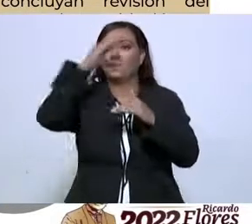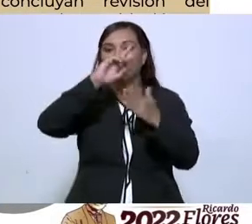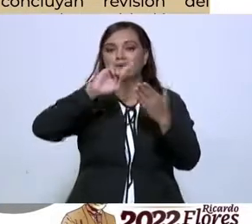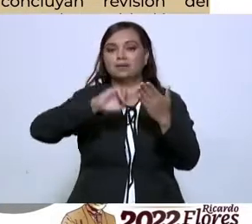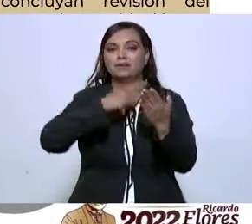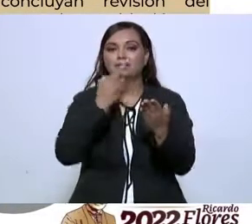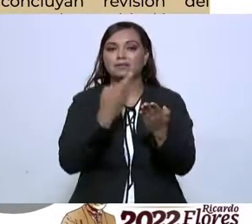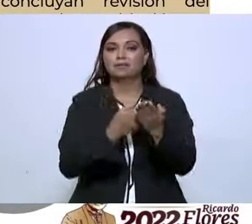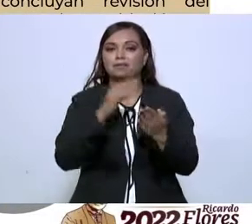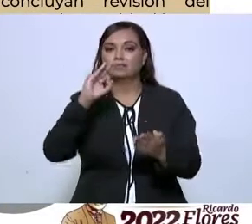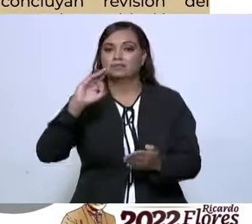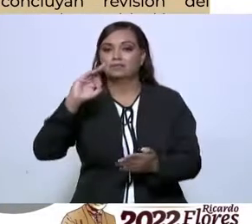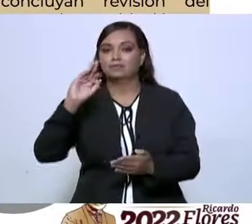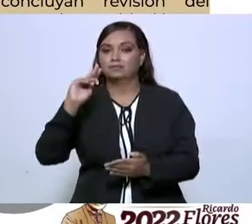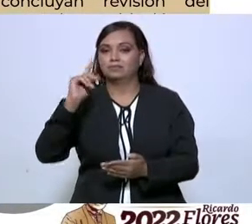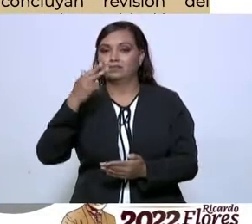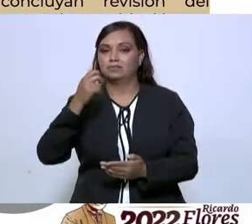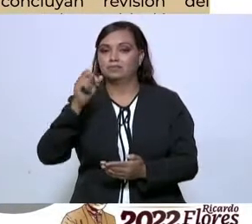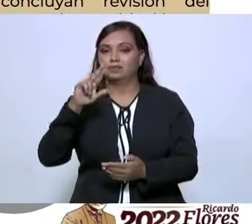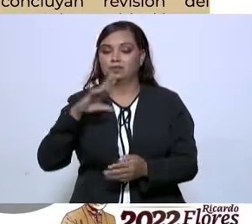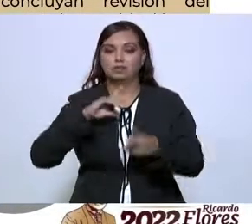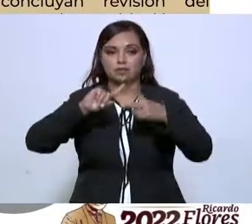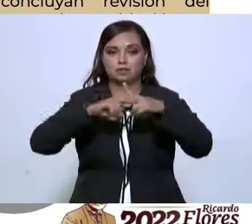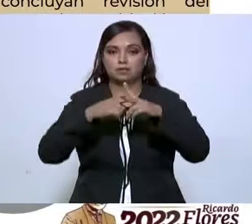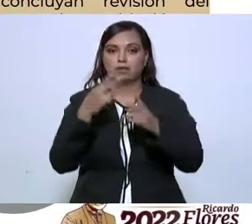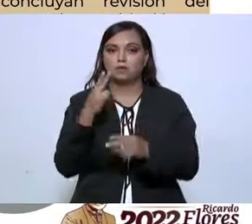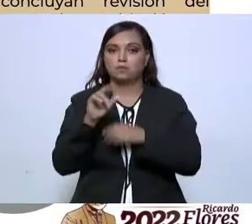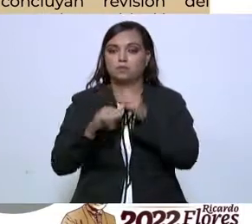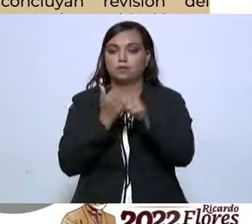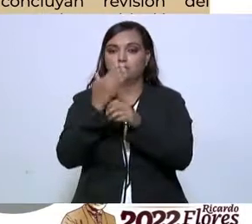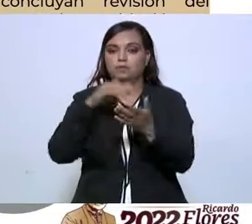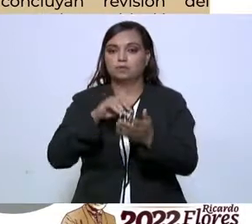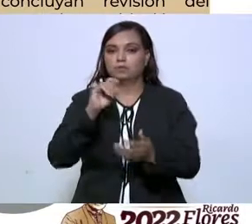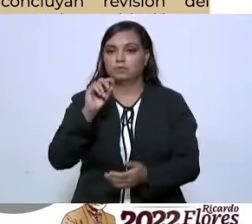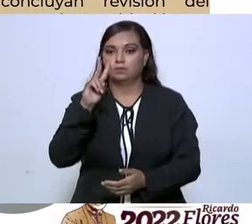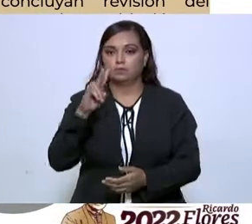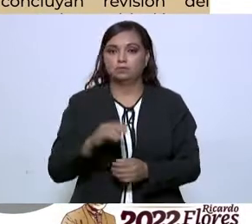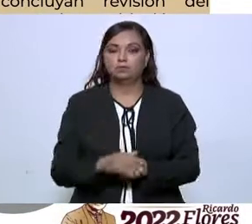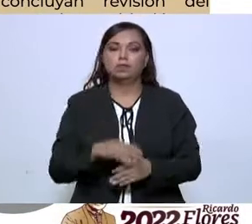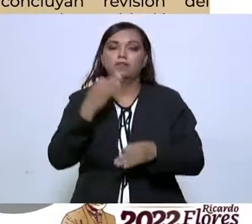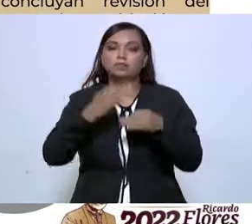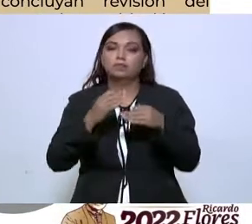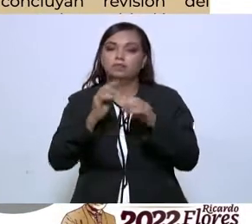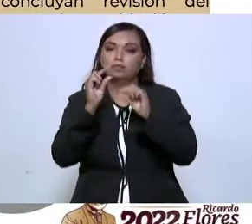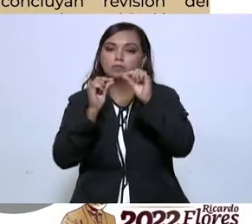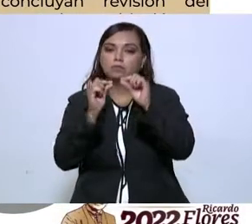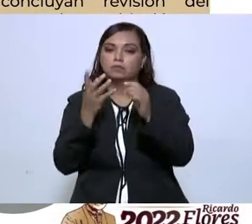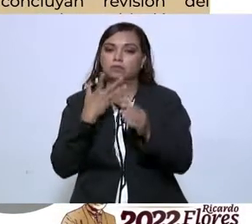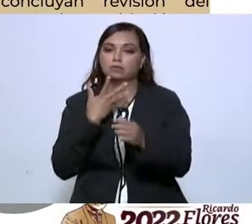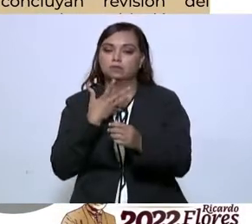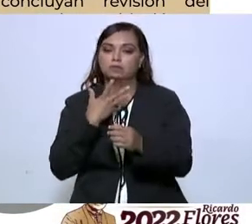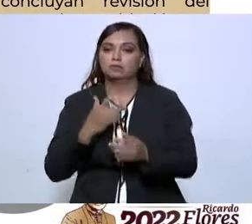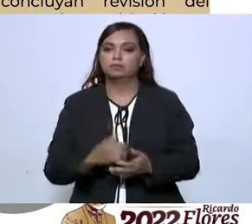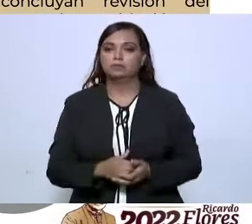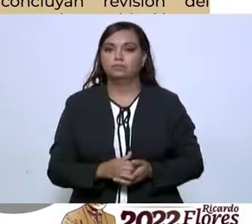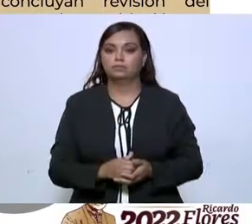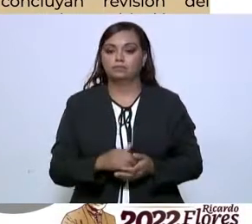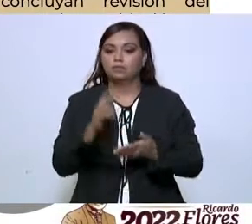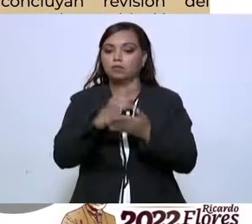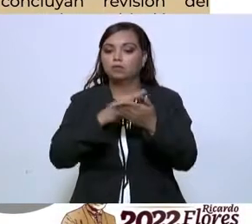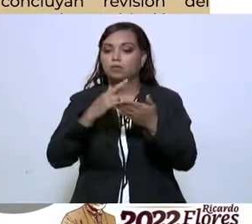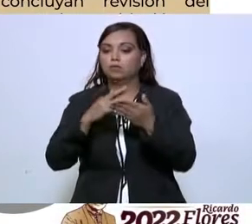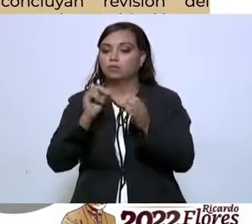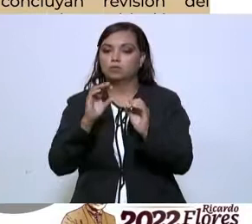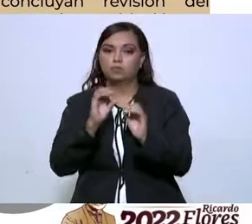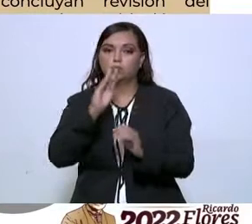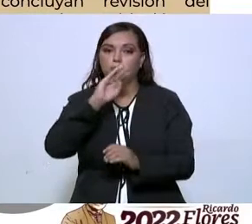Zafar, que estaría empezando en noviembre de 2022, solo faltaría ya tener la revisión de no